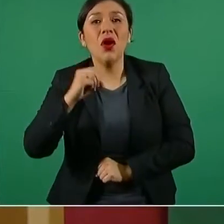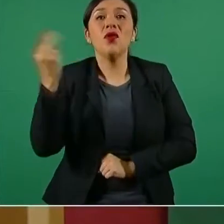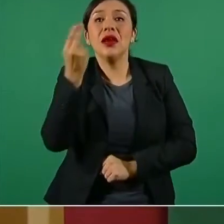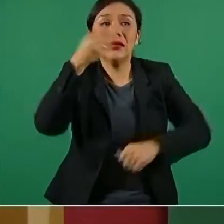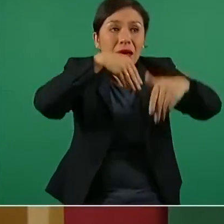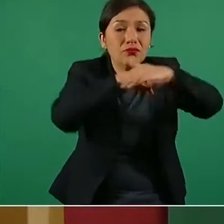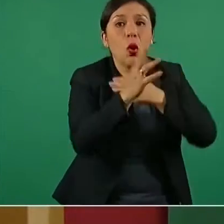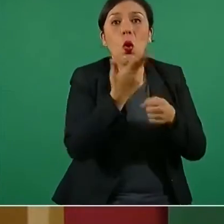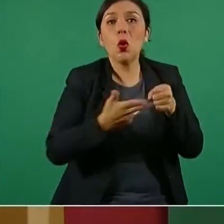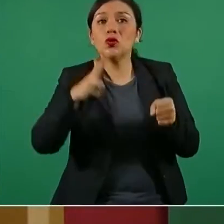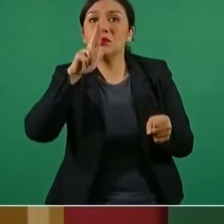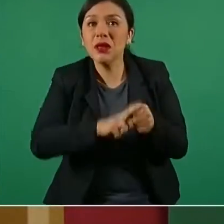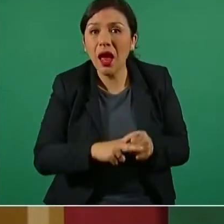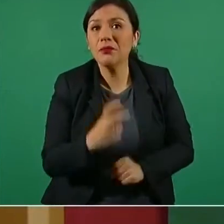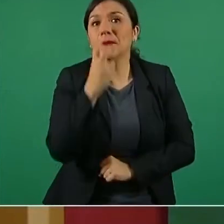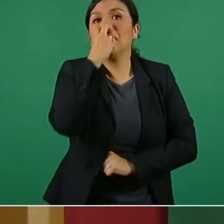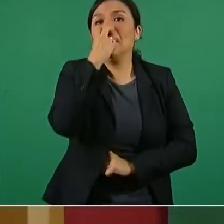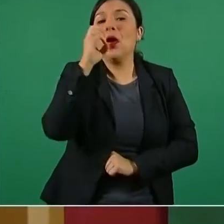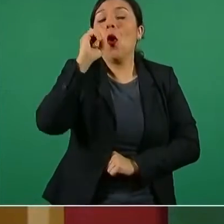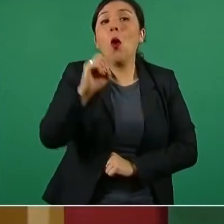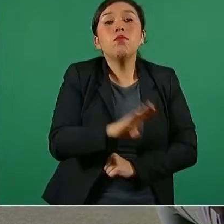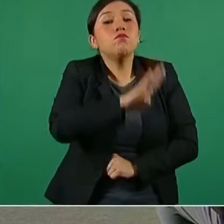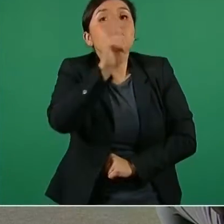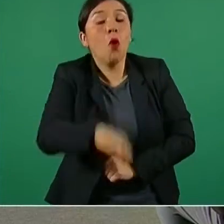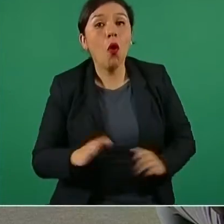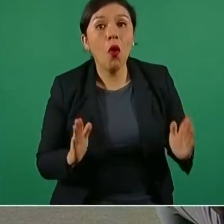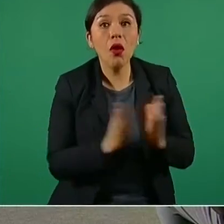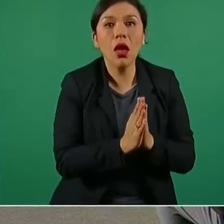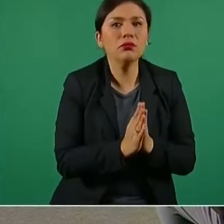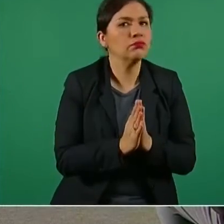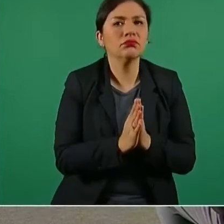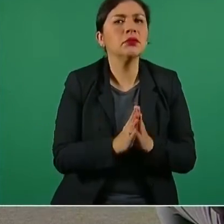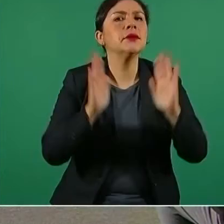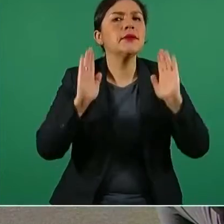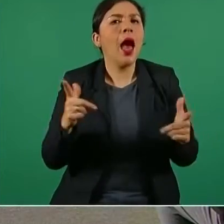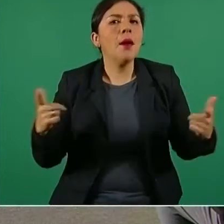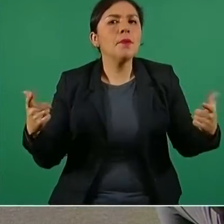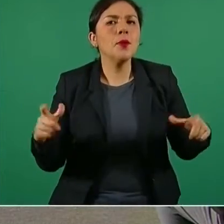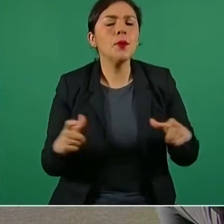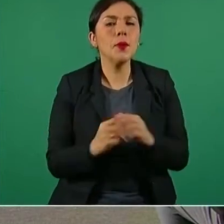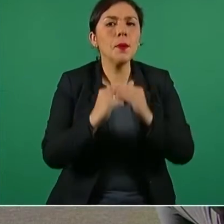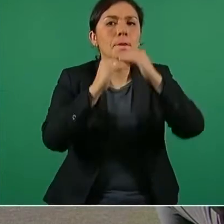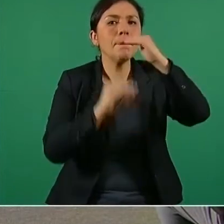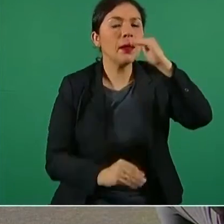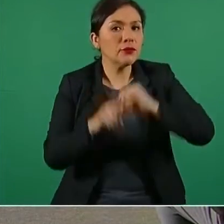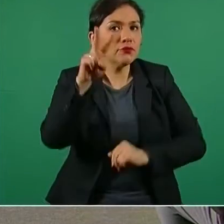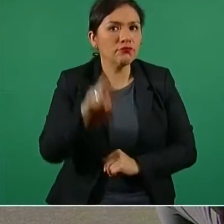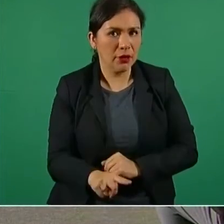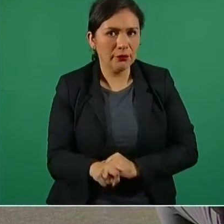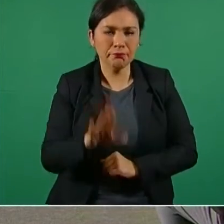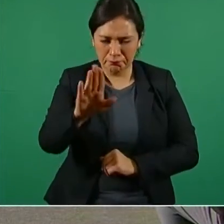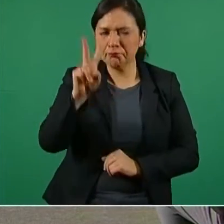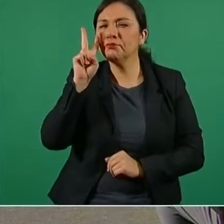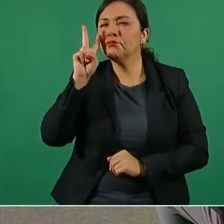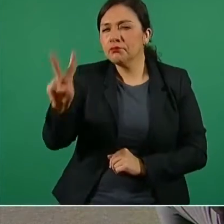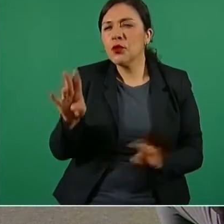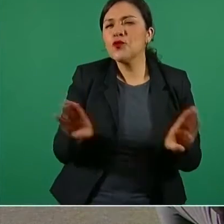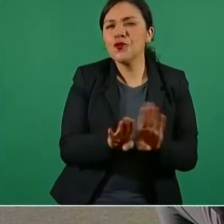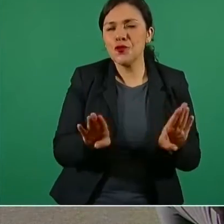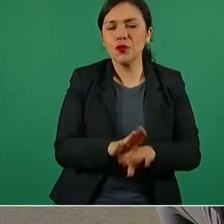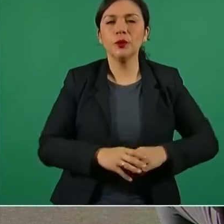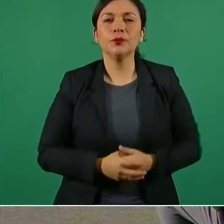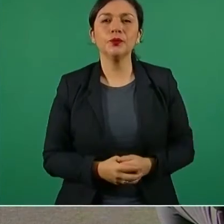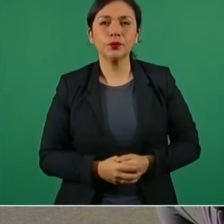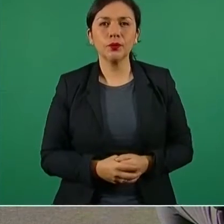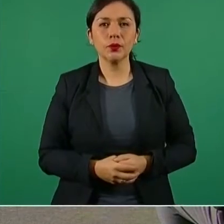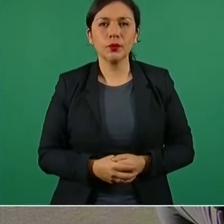hospitalización o aún peor, que fallezcan, se ha reducido muy sustancialmente. Veamos qué tan sustancialmente. Si lo